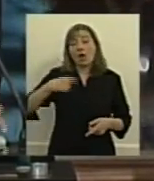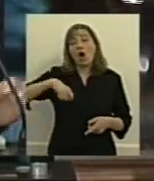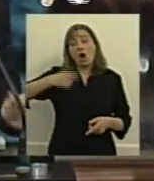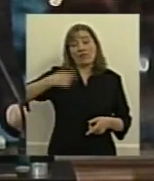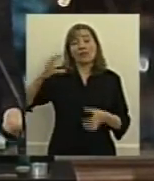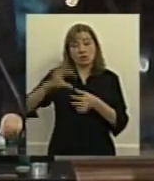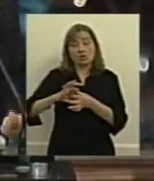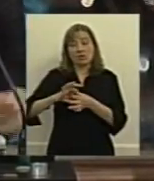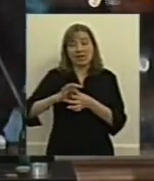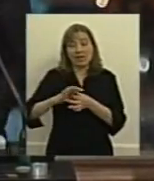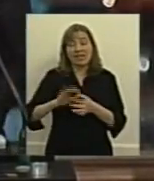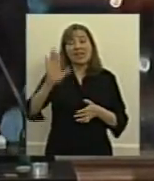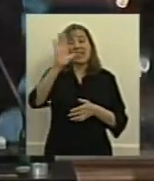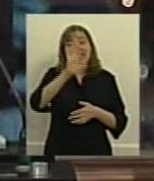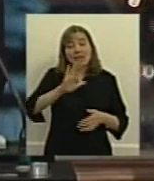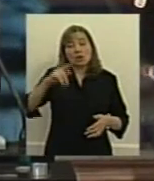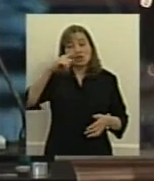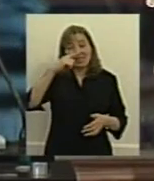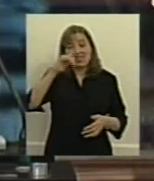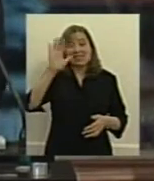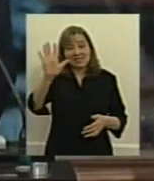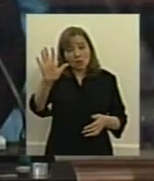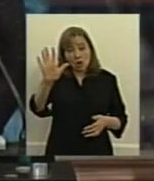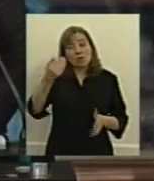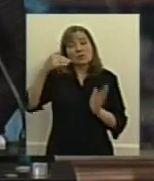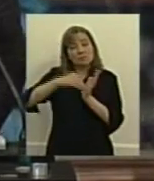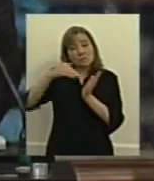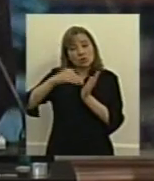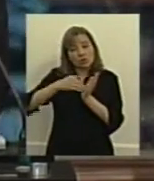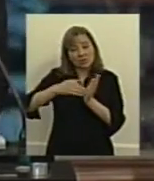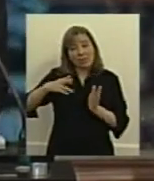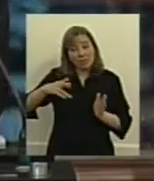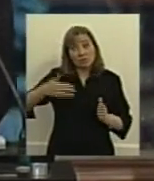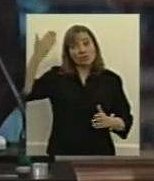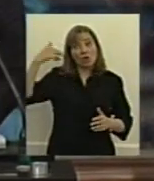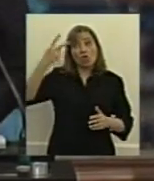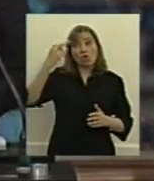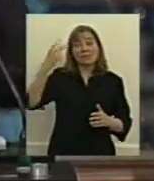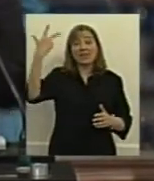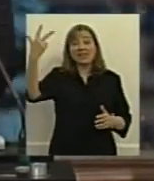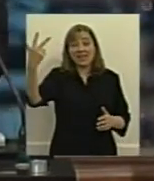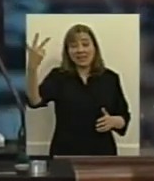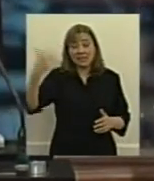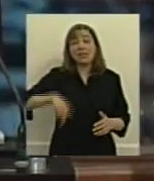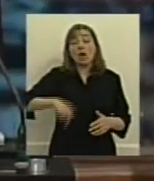sociales de 575 millones de pesos en el año 2003 a 3